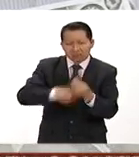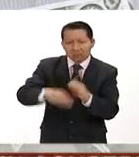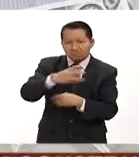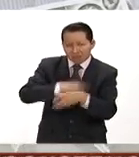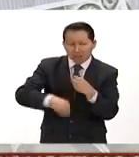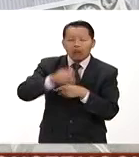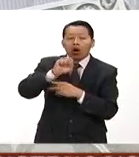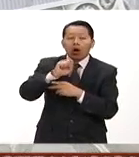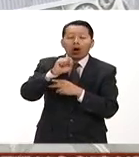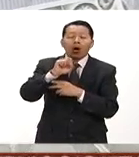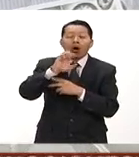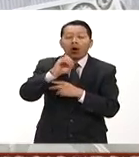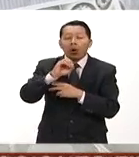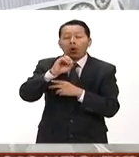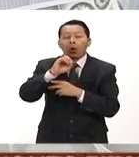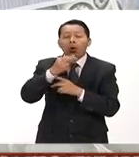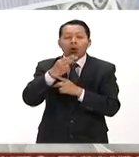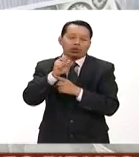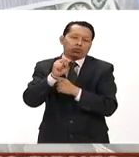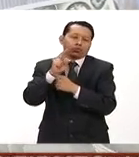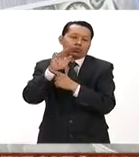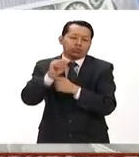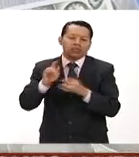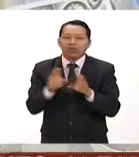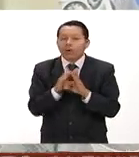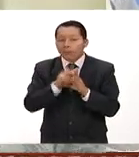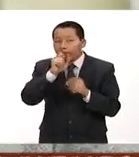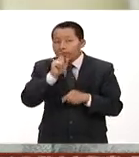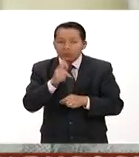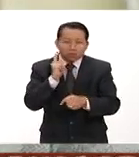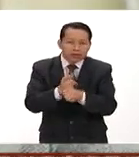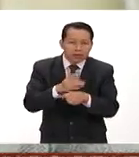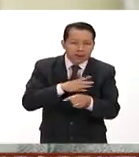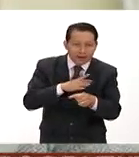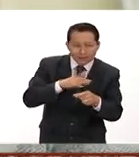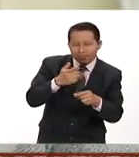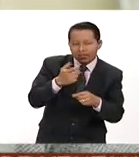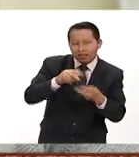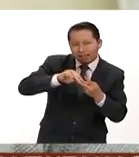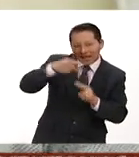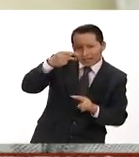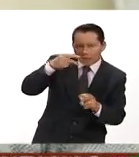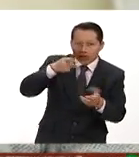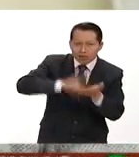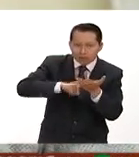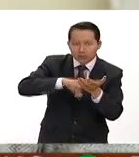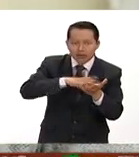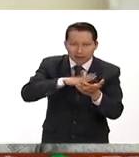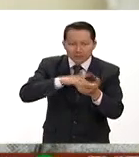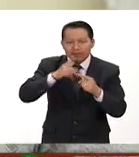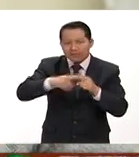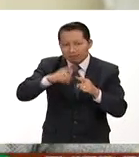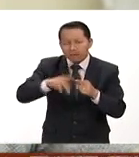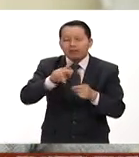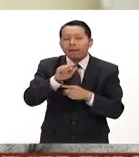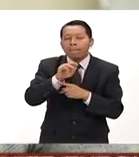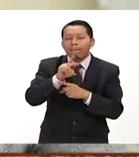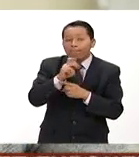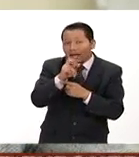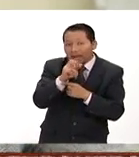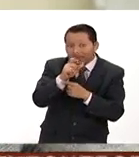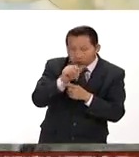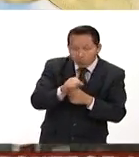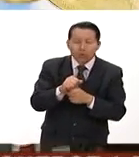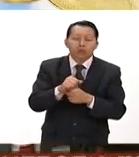identificar que los genes de este padecimiento están implicados en varios trastornos como el Parkinson el cáncer